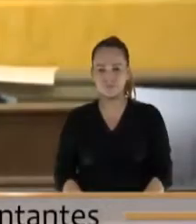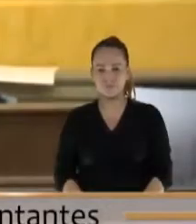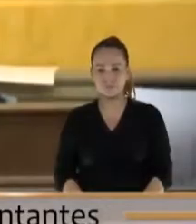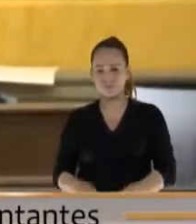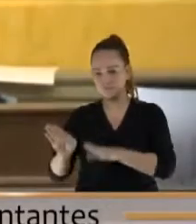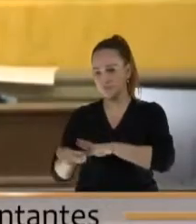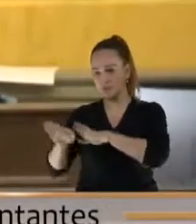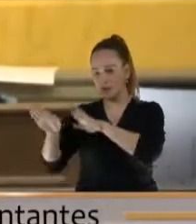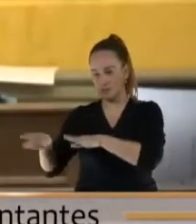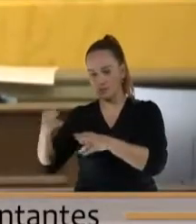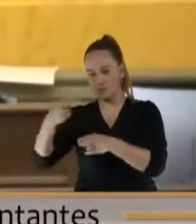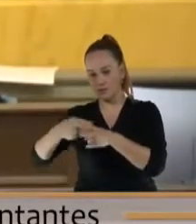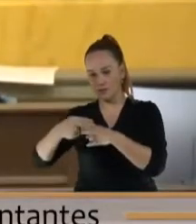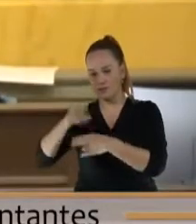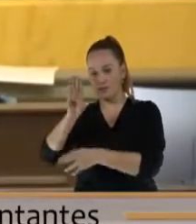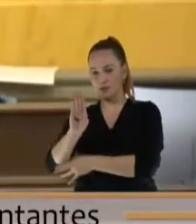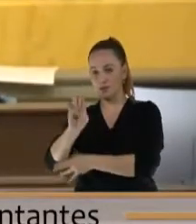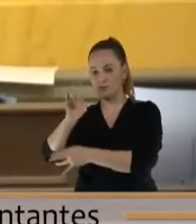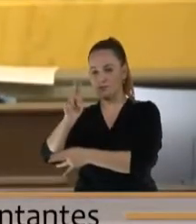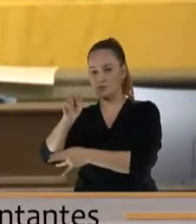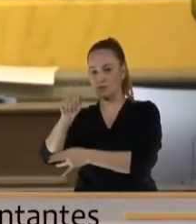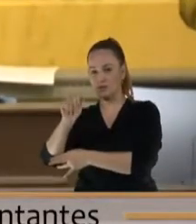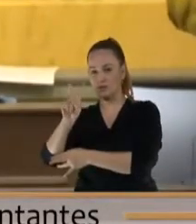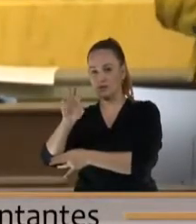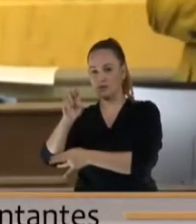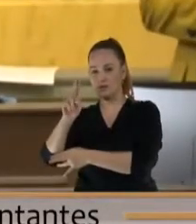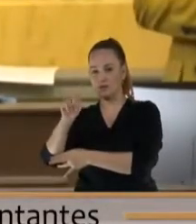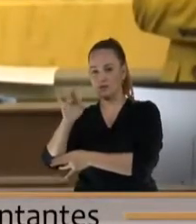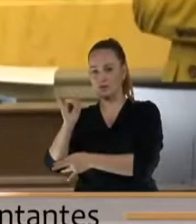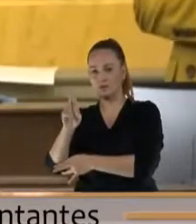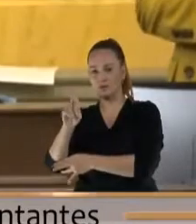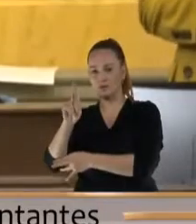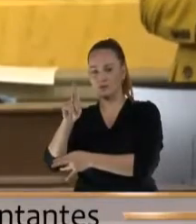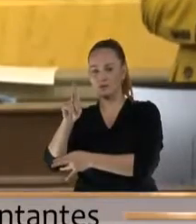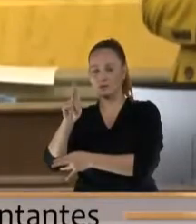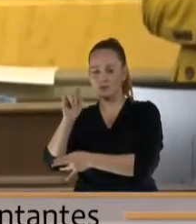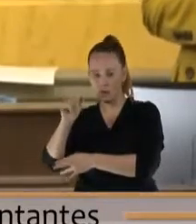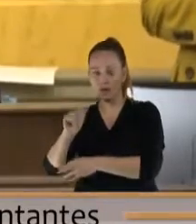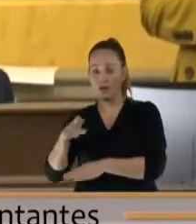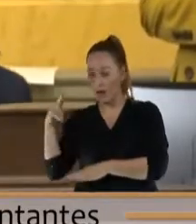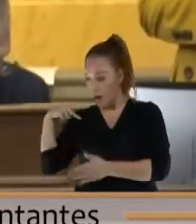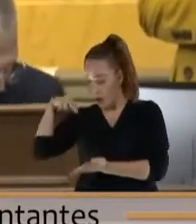Representante Buenaventura León, tiempo abierto, autor principal del proyecto Bien Puedo.